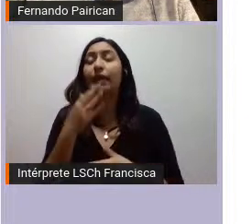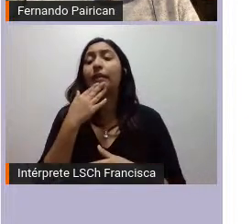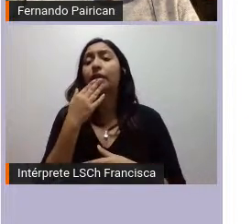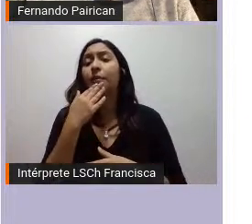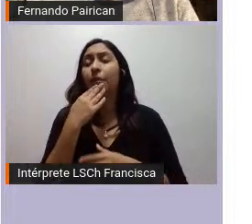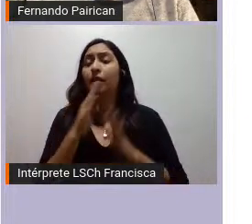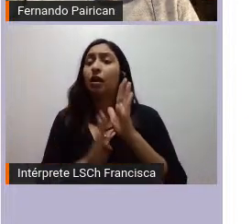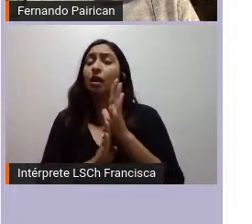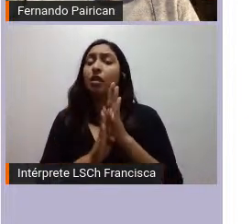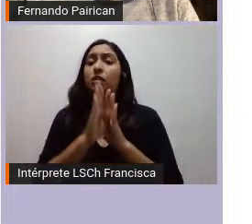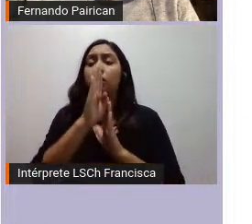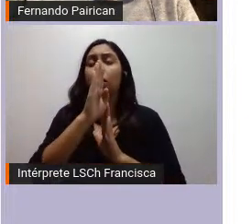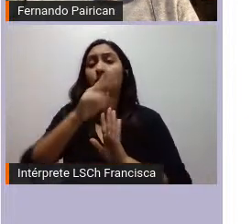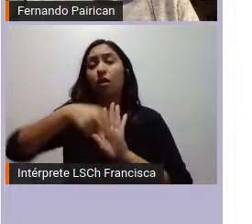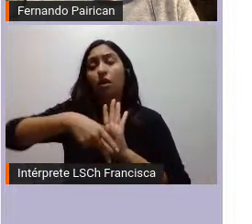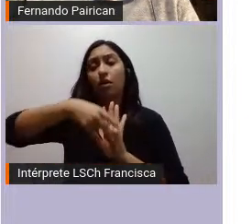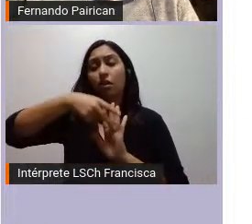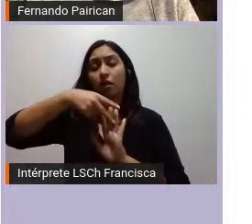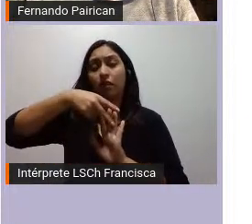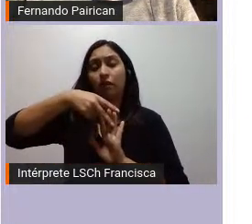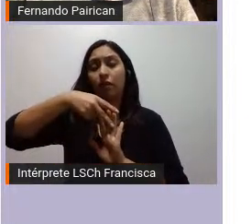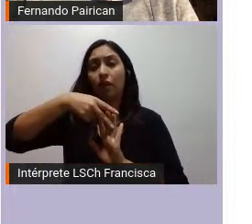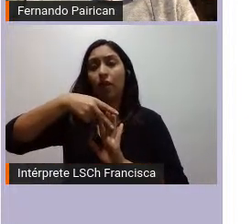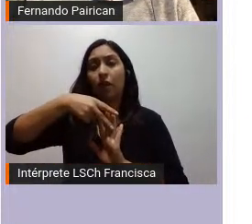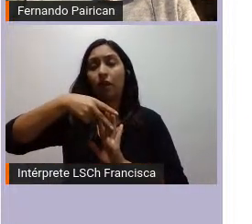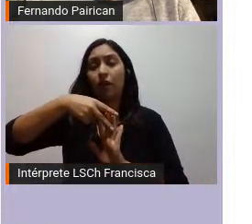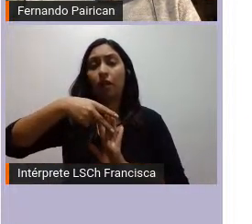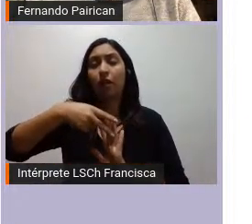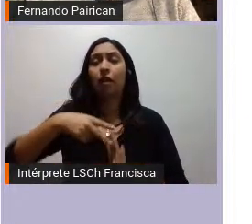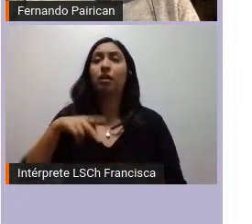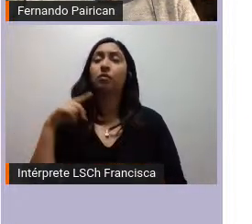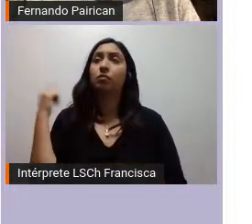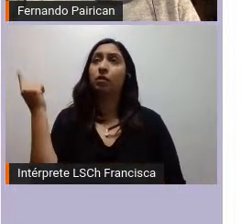nivel global a partir de la década de los 80.